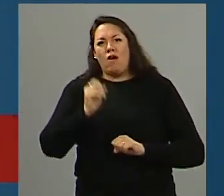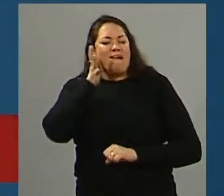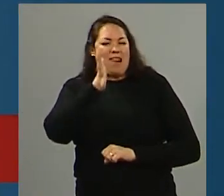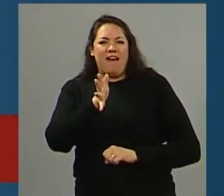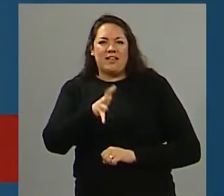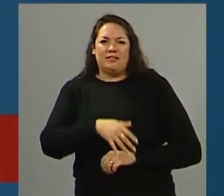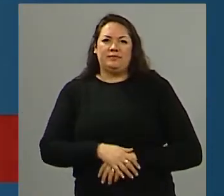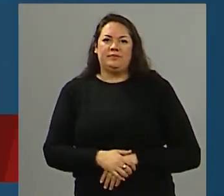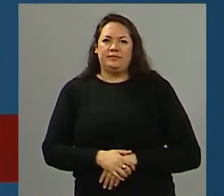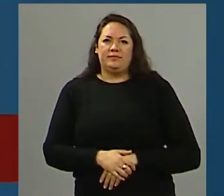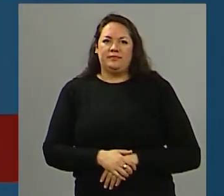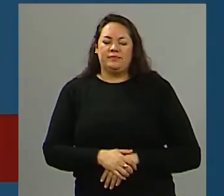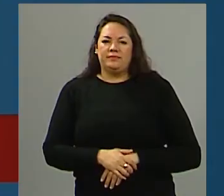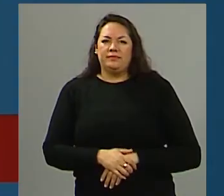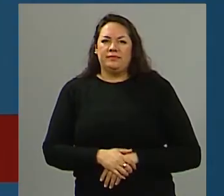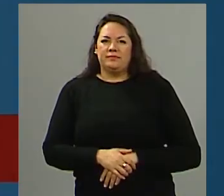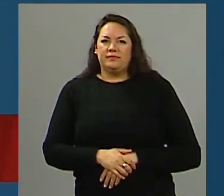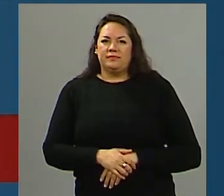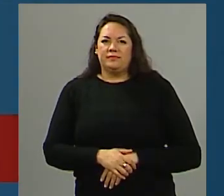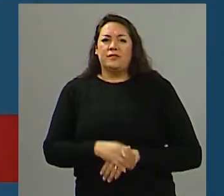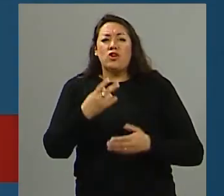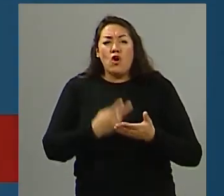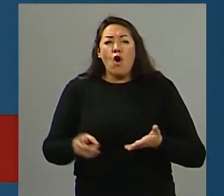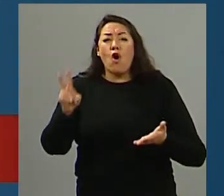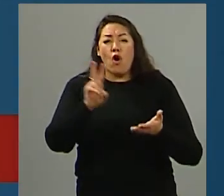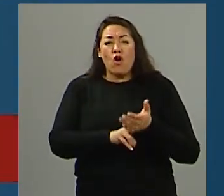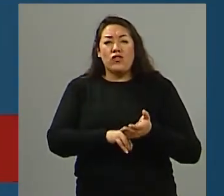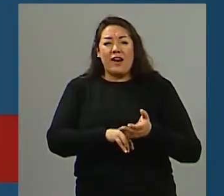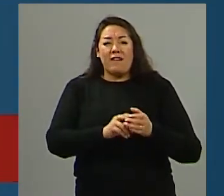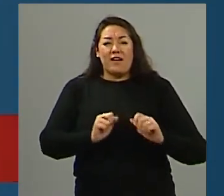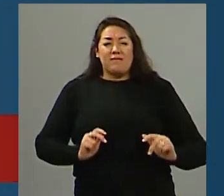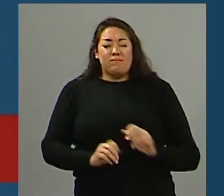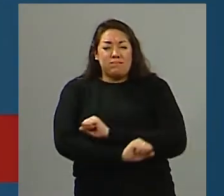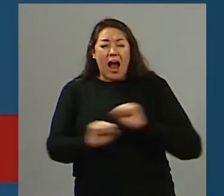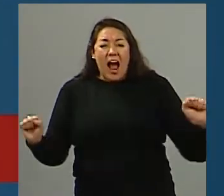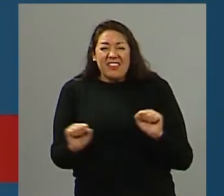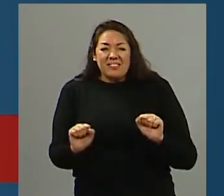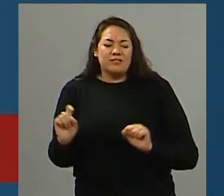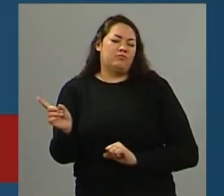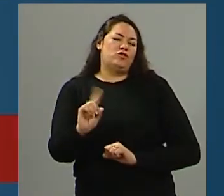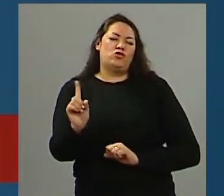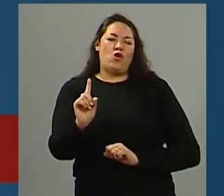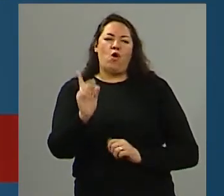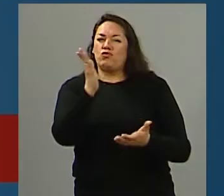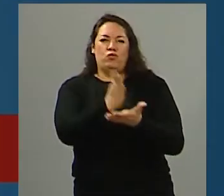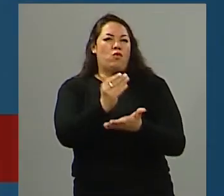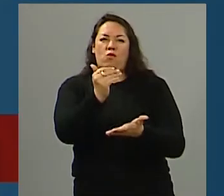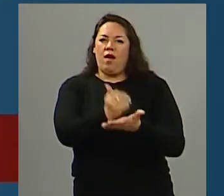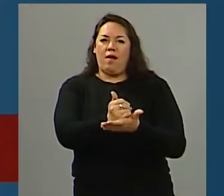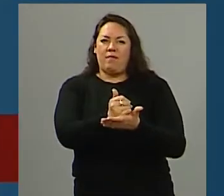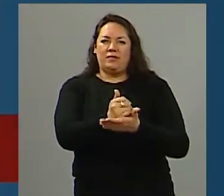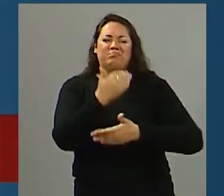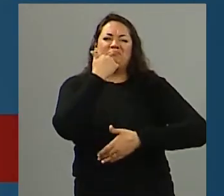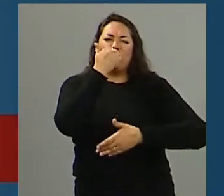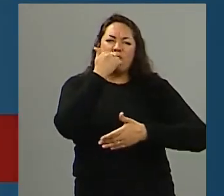Y obviamente que no van a quedar que pase nunca más. Y como te decía, me parece que fuera de las teorías conspirativas, que